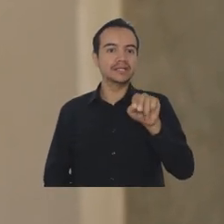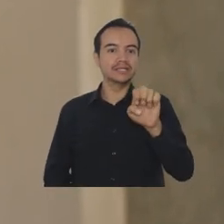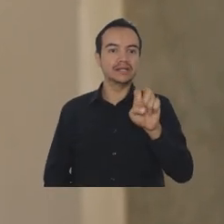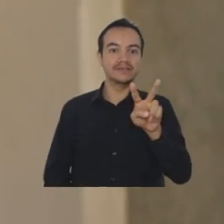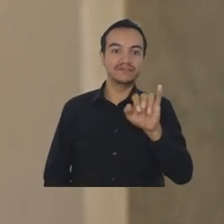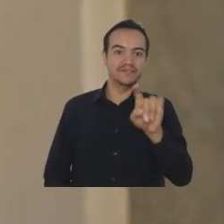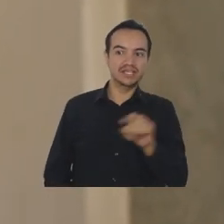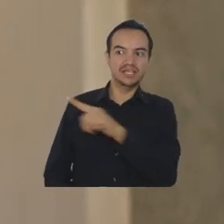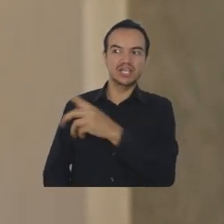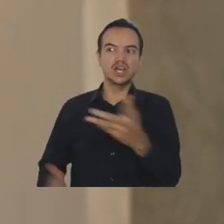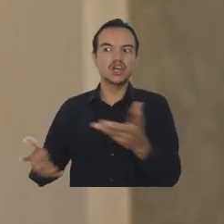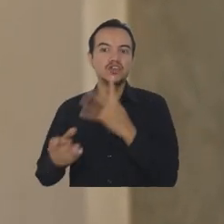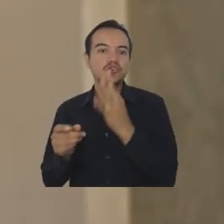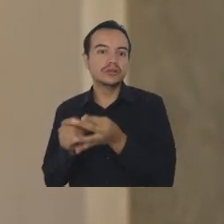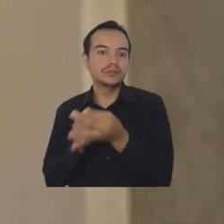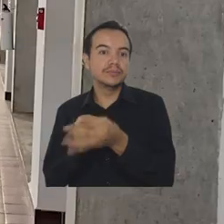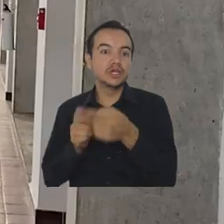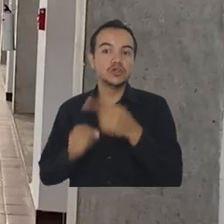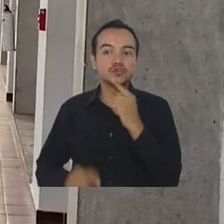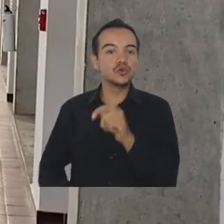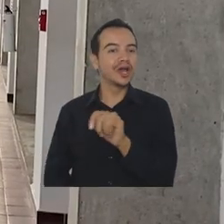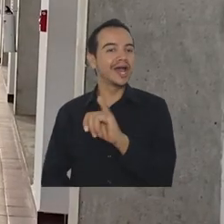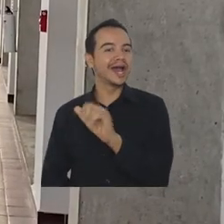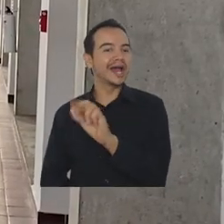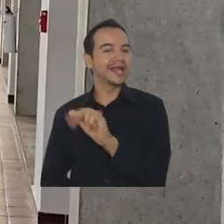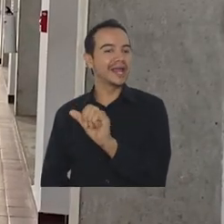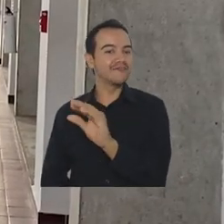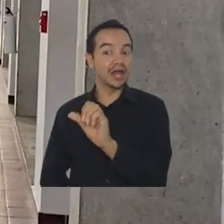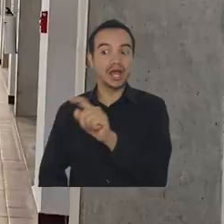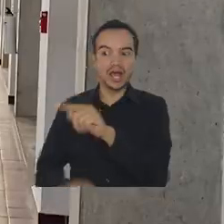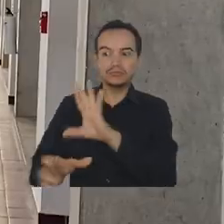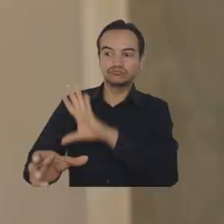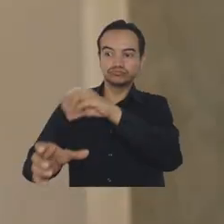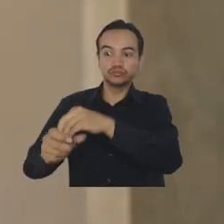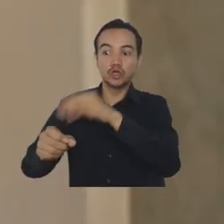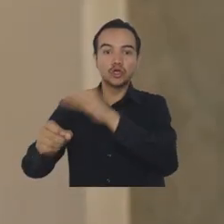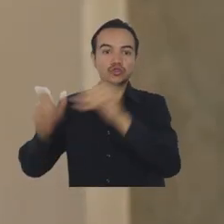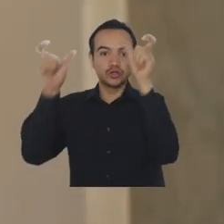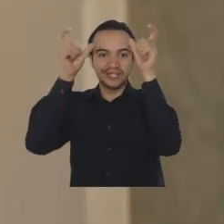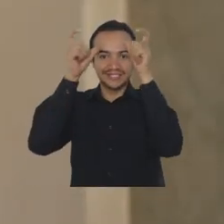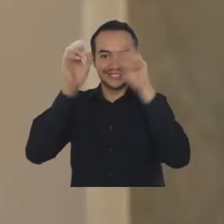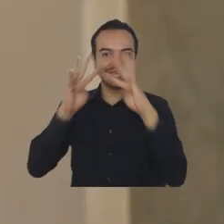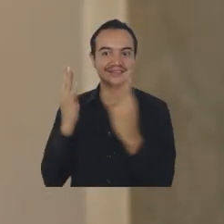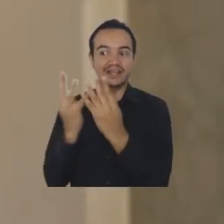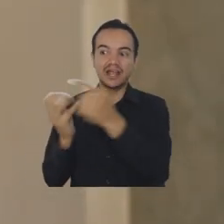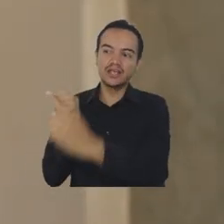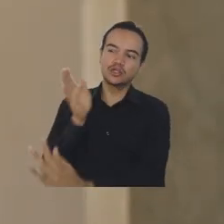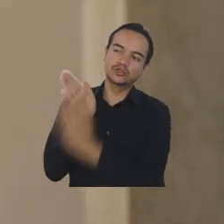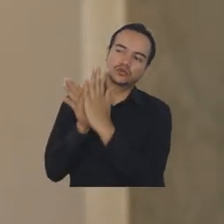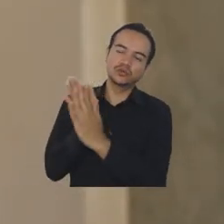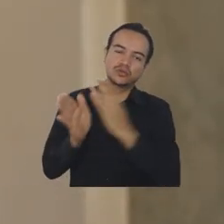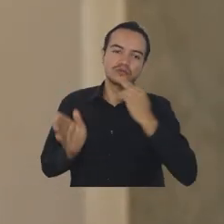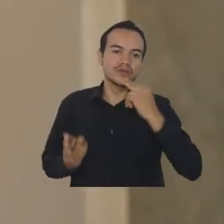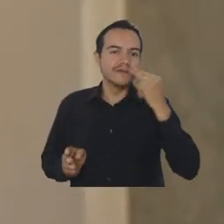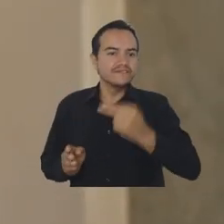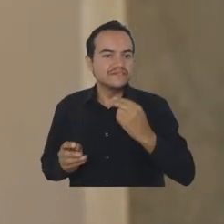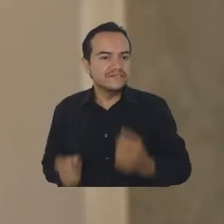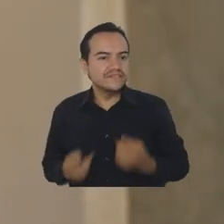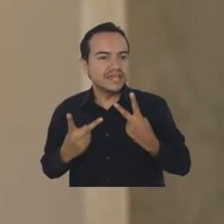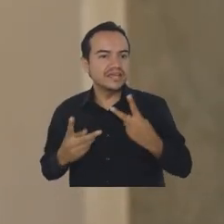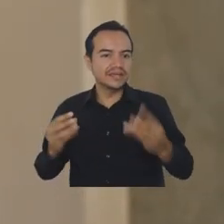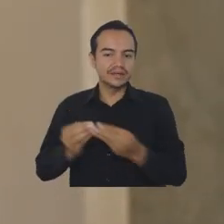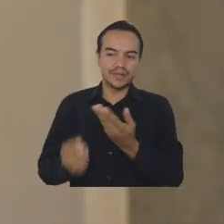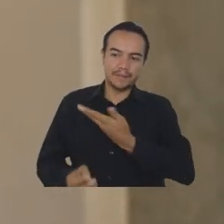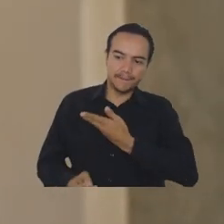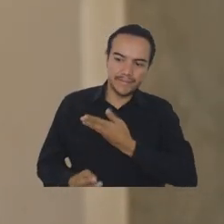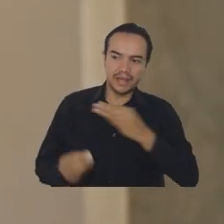Gómez, quien desde el corregimiento de Jaraba, municipio de Santana Magdalena, nos contó sobre su vida. Sus anhelos como madre, líder